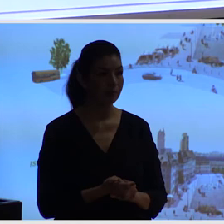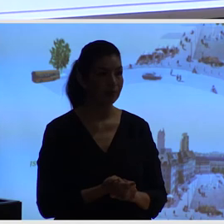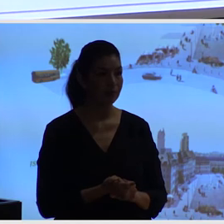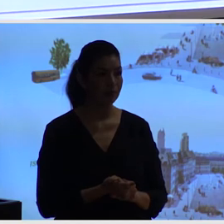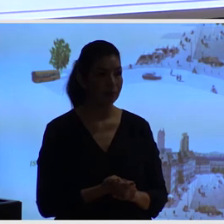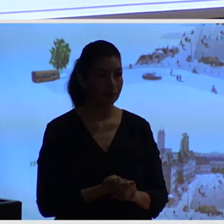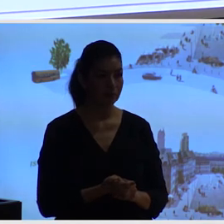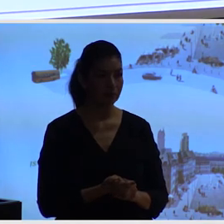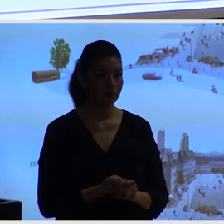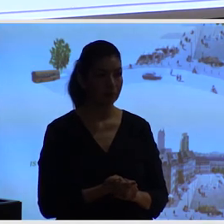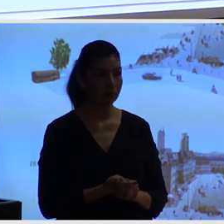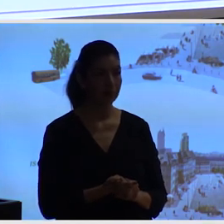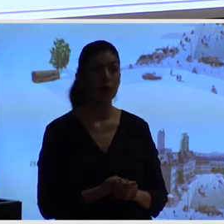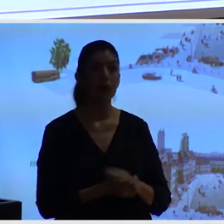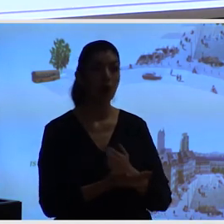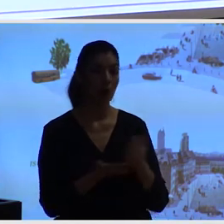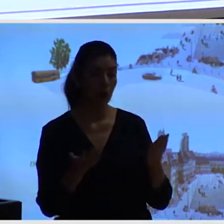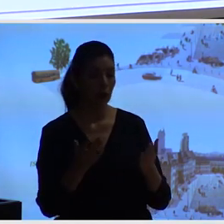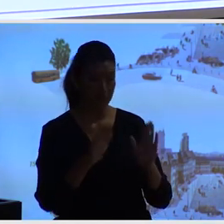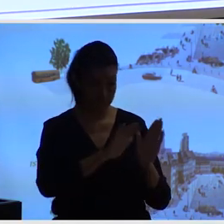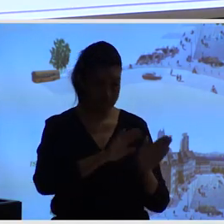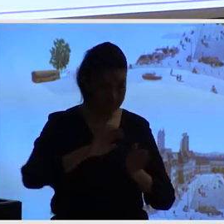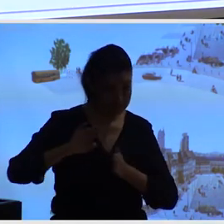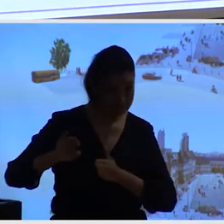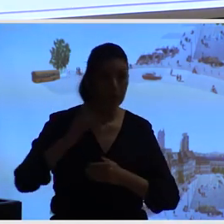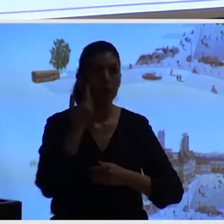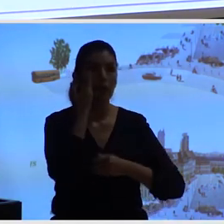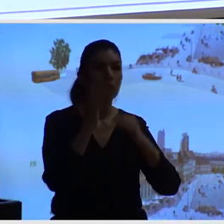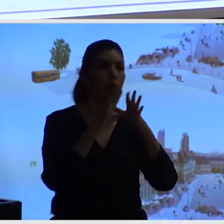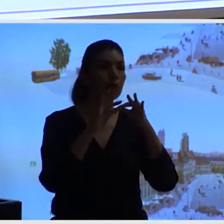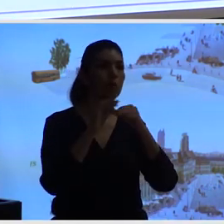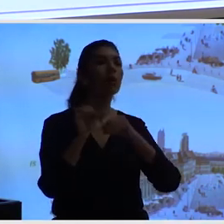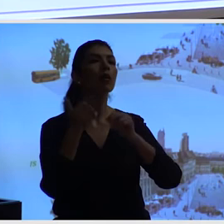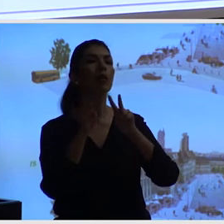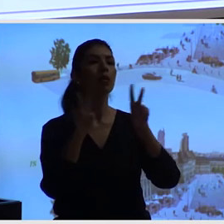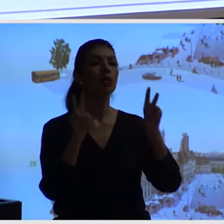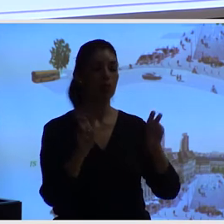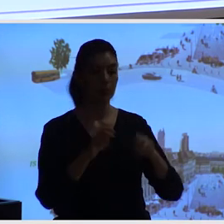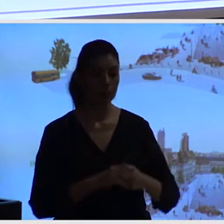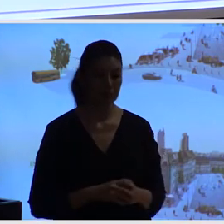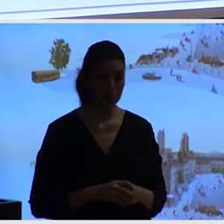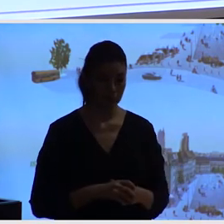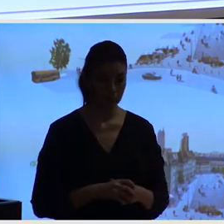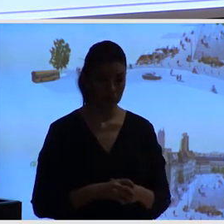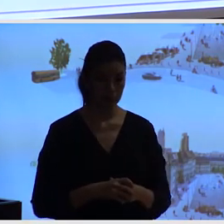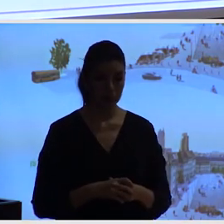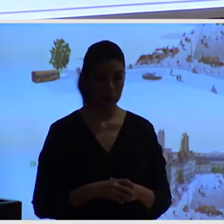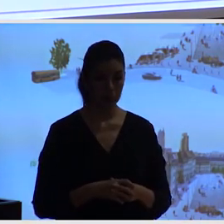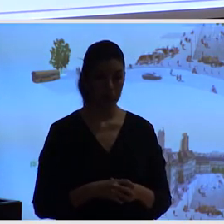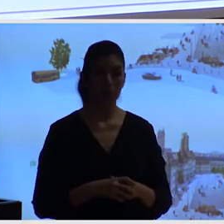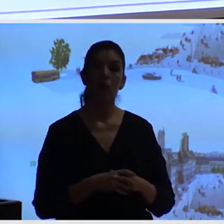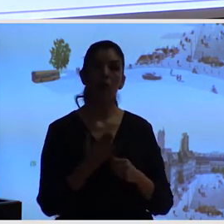Hay otro concepto que me gustaría compartir con ustedes, que estaré relacionado con esto. Si empezamos a medir, a entender,